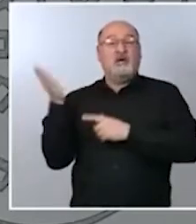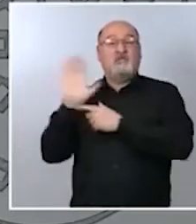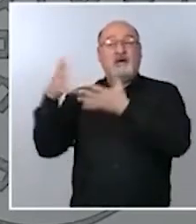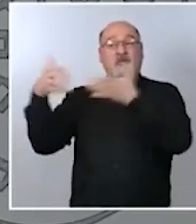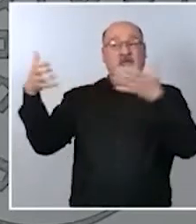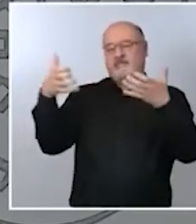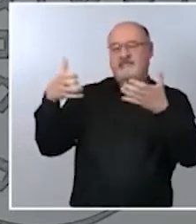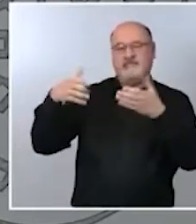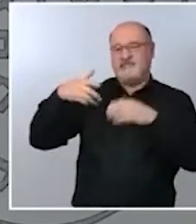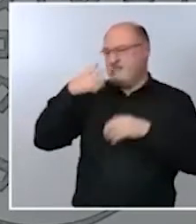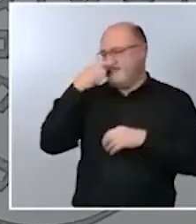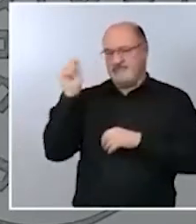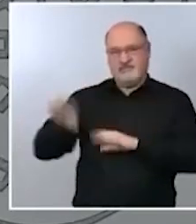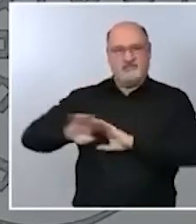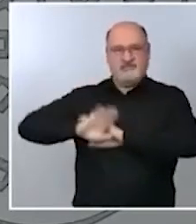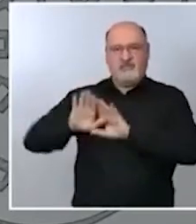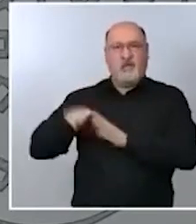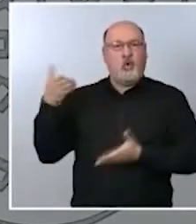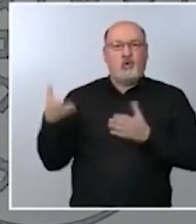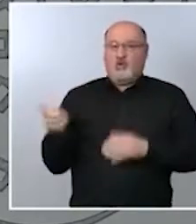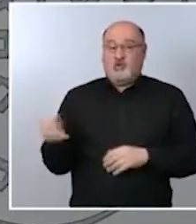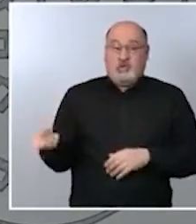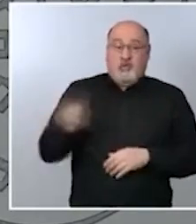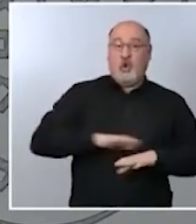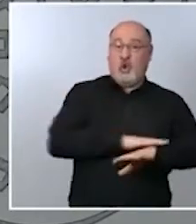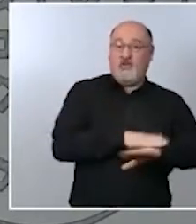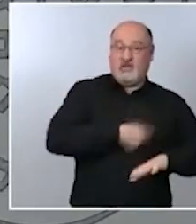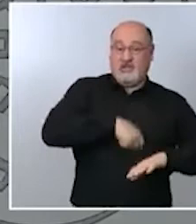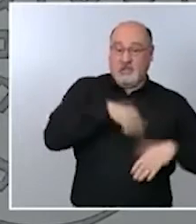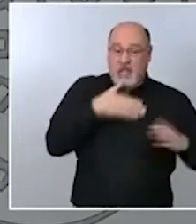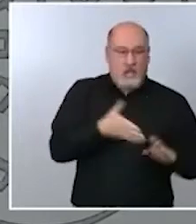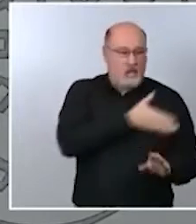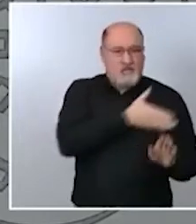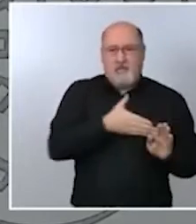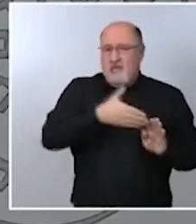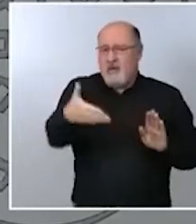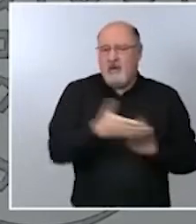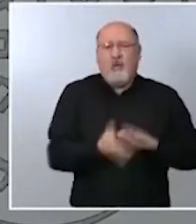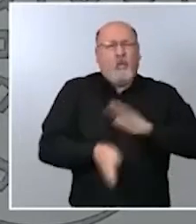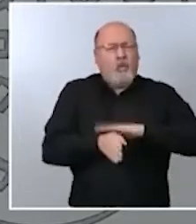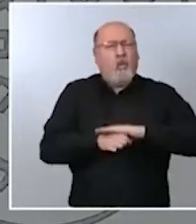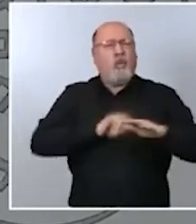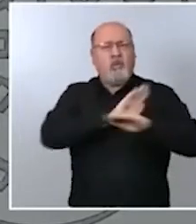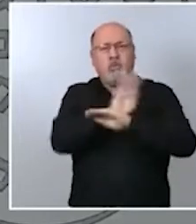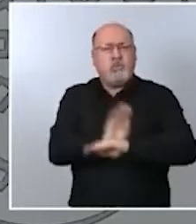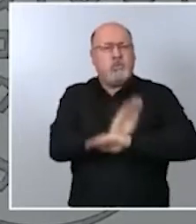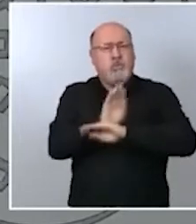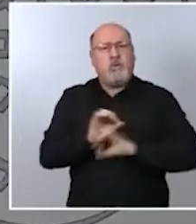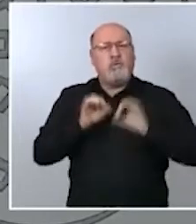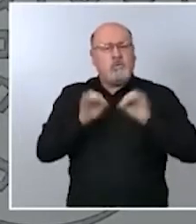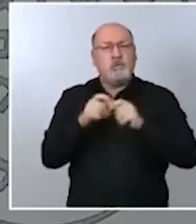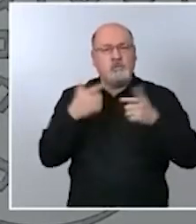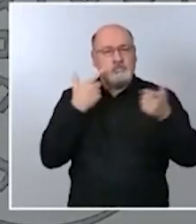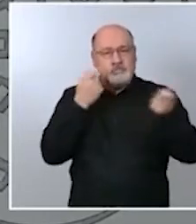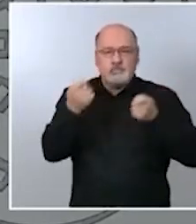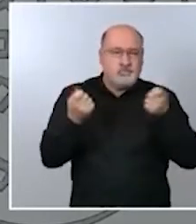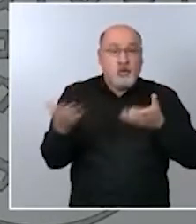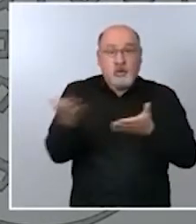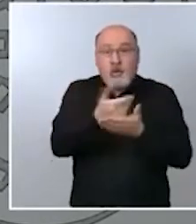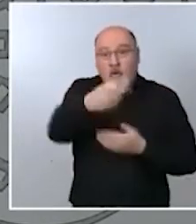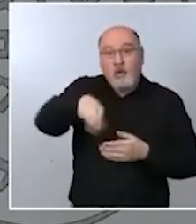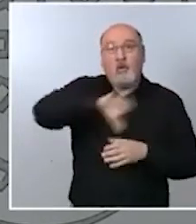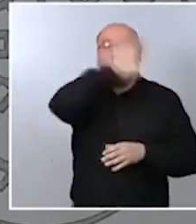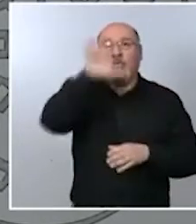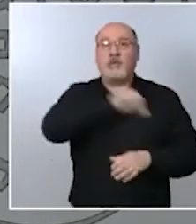que injusta con un gobierno que lo que ha estado ha sido permanentemente pendiente de las necesidades de las empresas